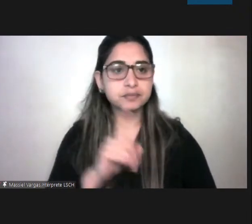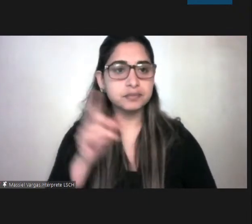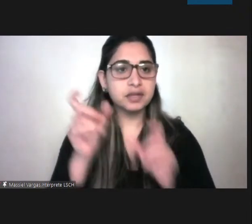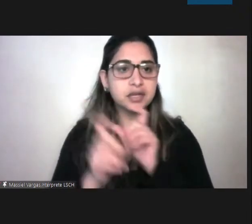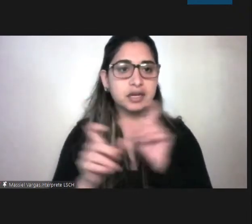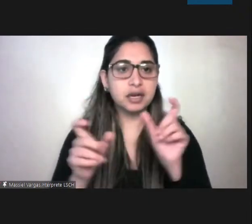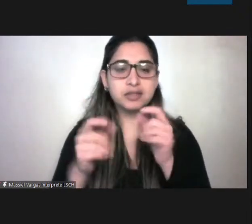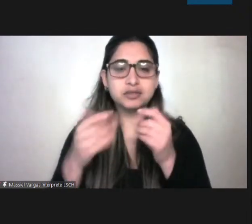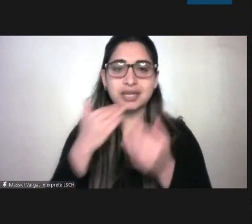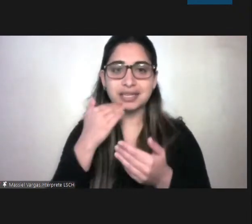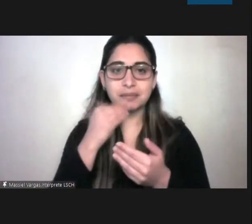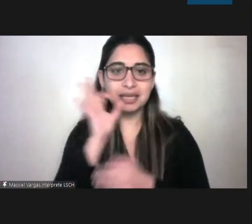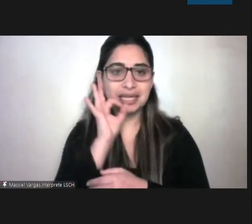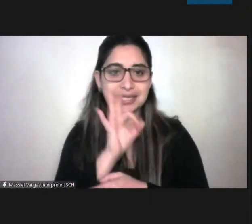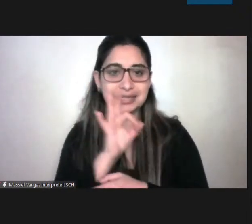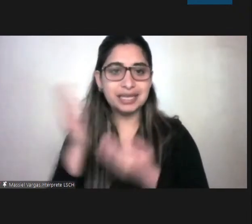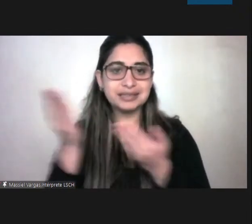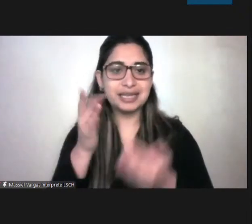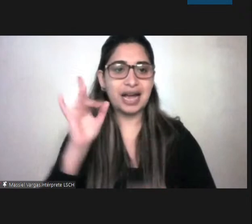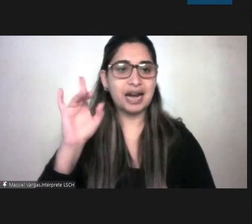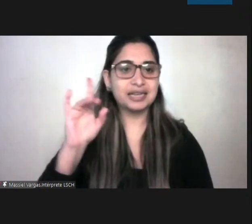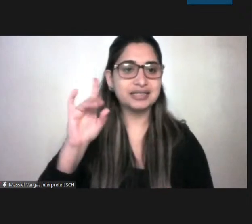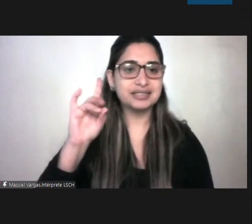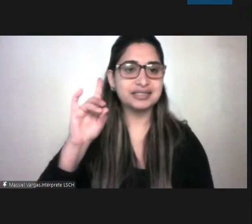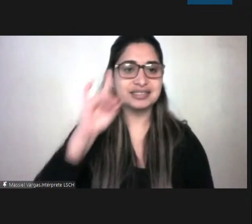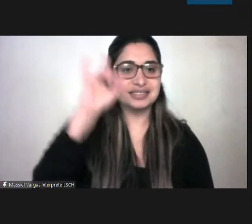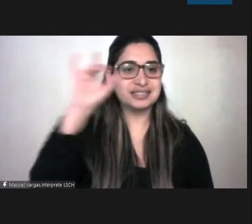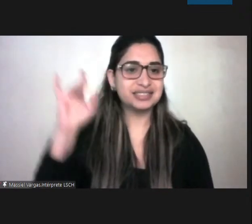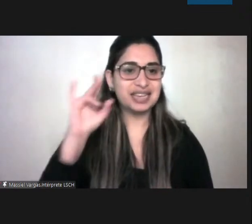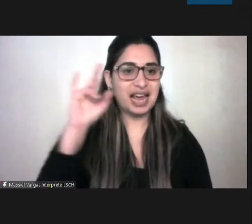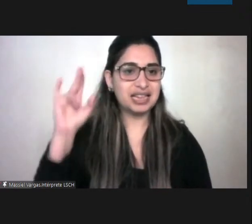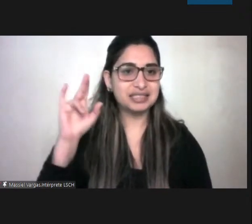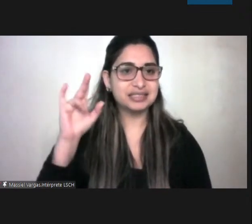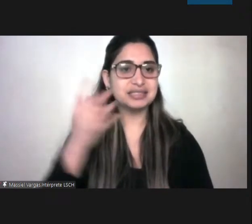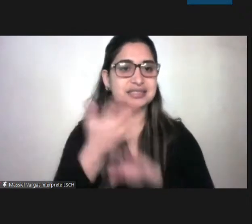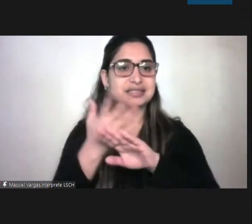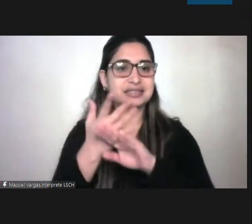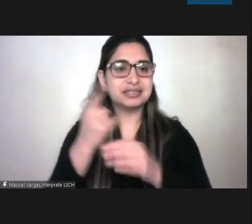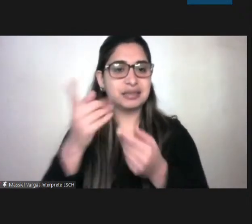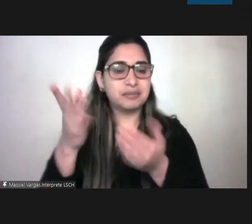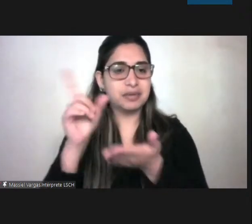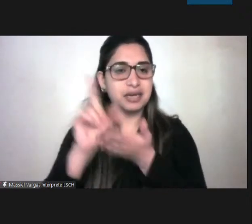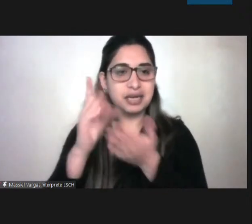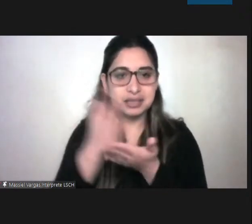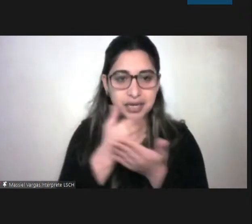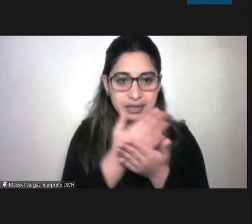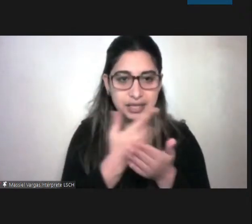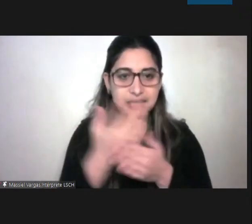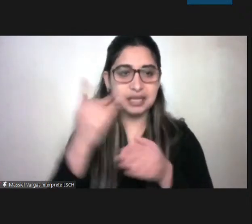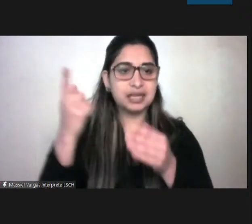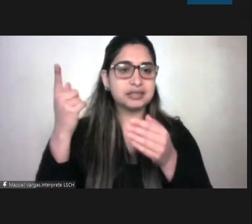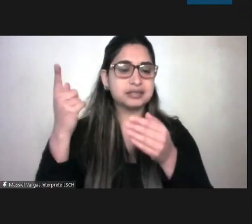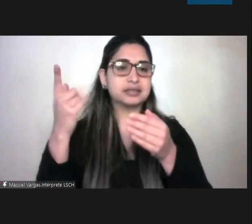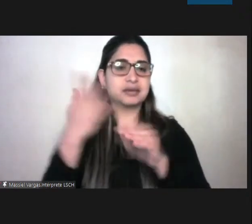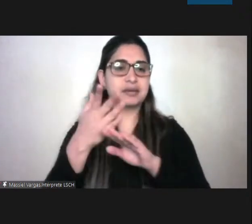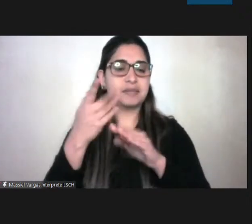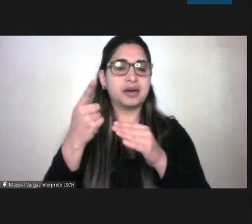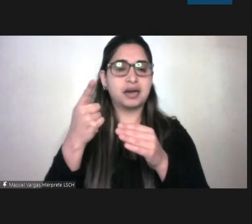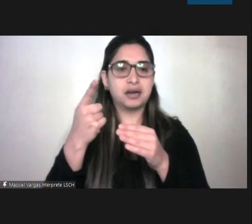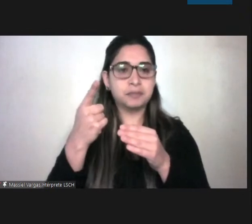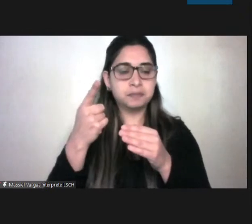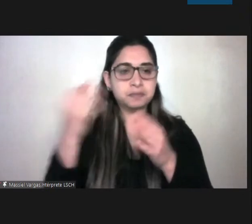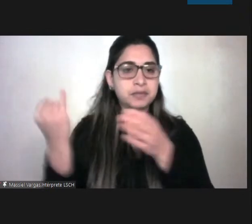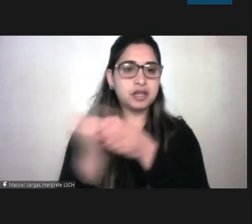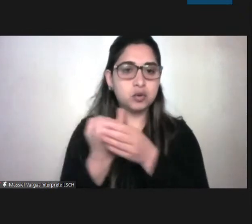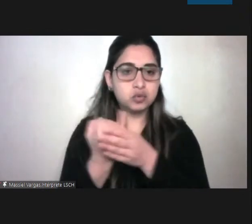también se pueden acercar por ejemplo a cenadis tiene programas como estrategias de desarrollo local inclusiva que abordan distintas áreas y dentro de